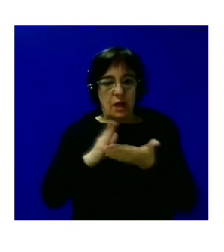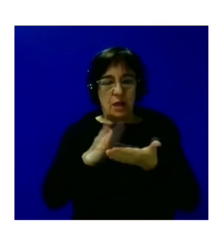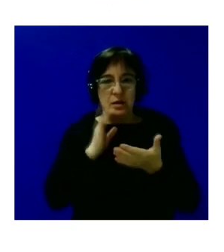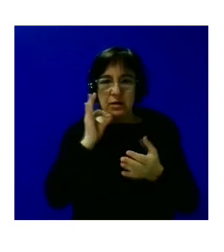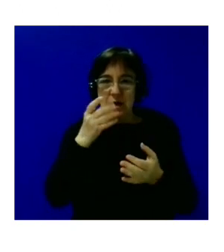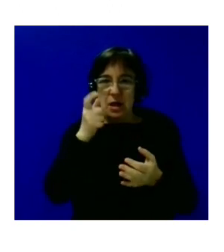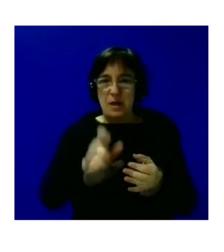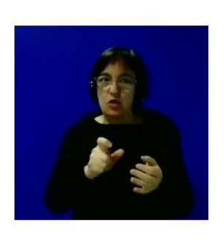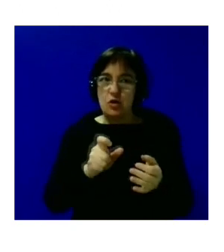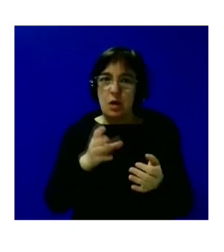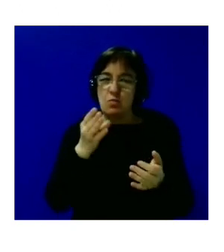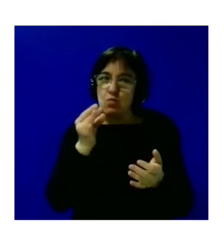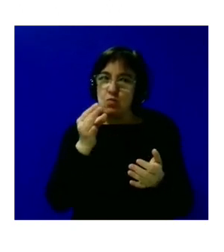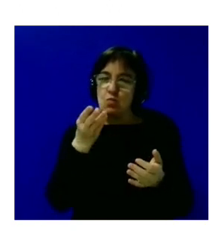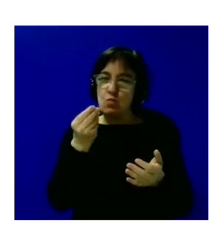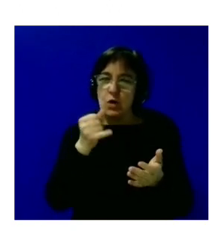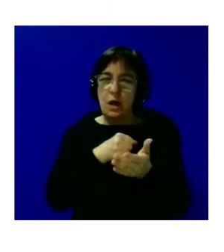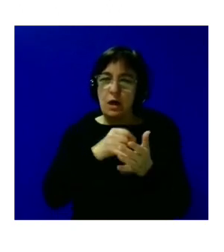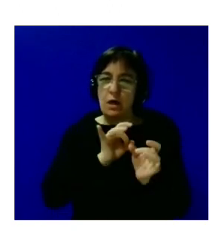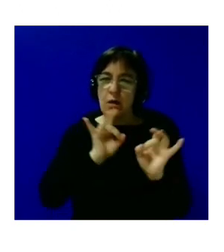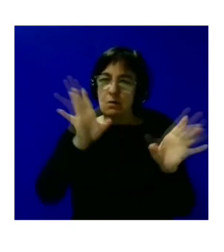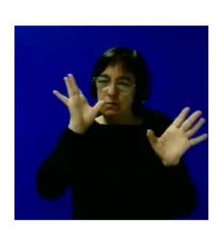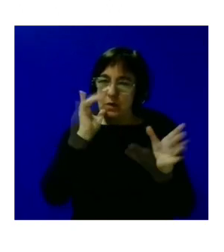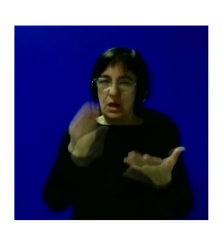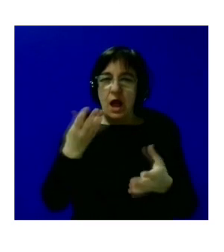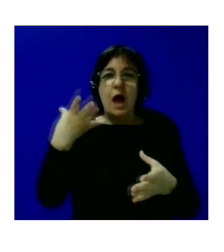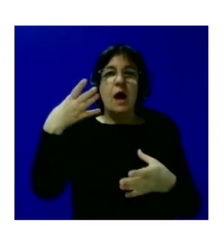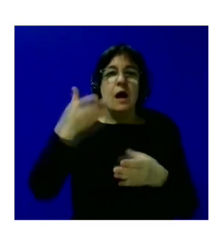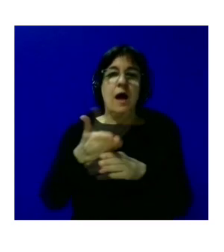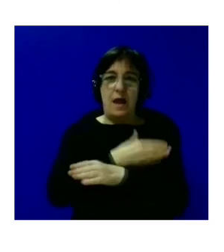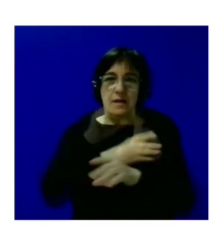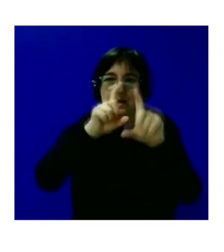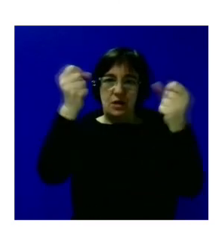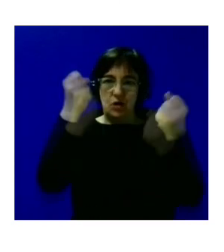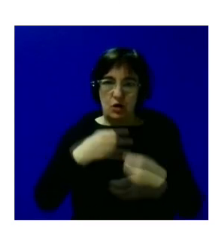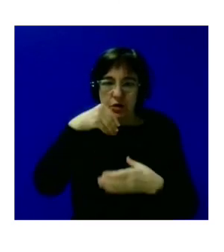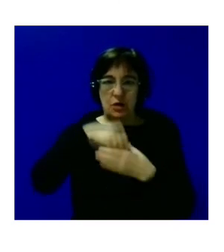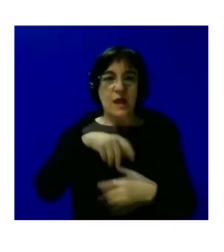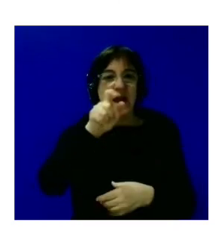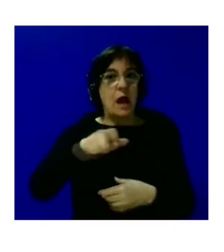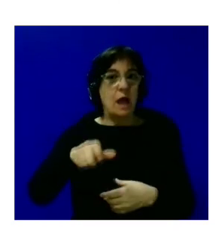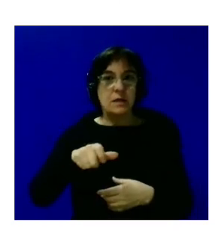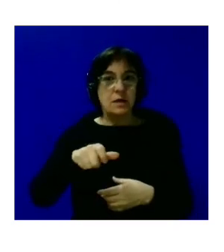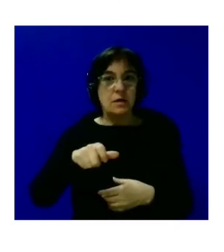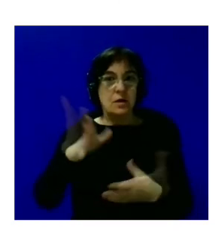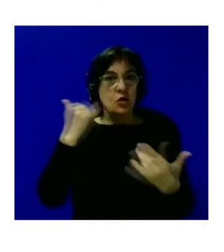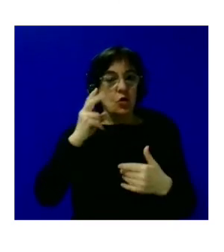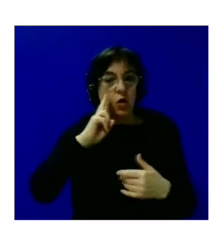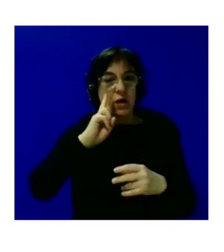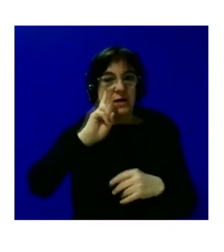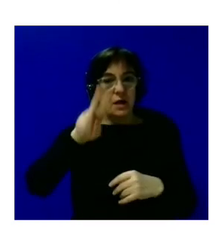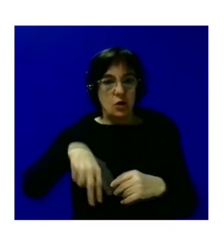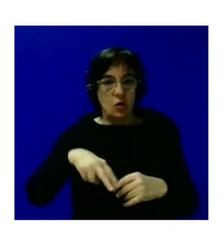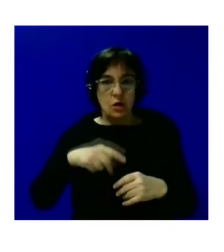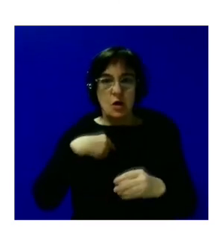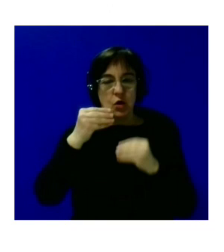muy vulneradas muy vulneradas antes de entrar en la institución penitenciaria es decir gente que ni siquiera tiene reconocimiento y